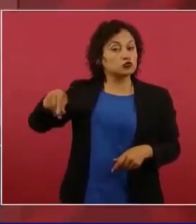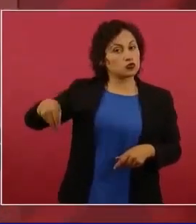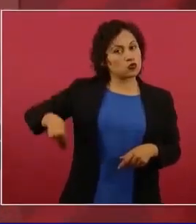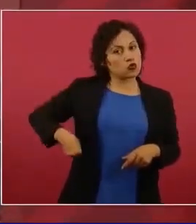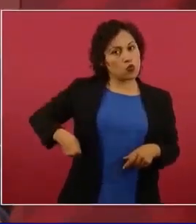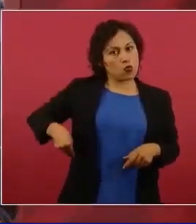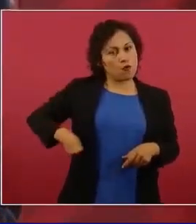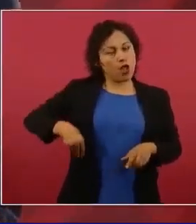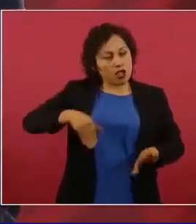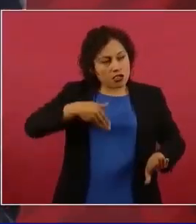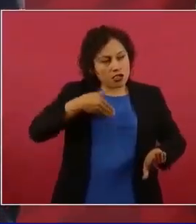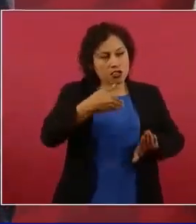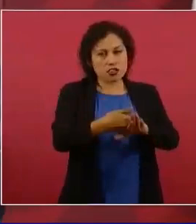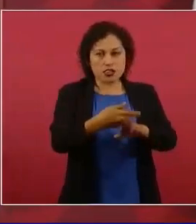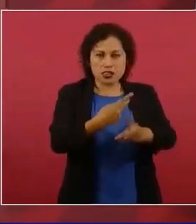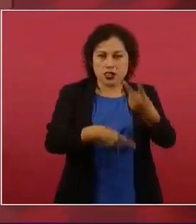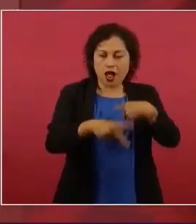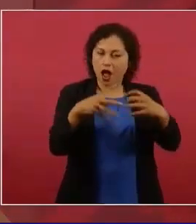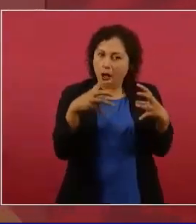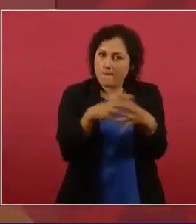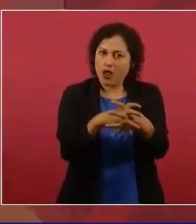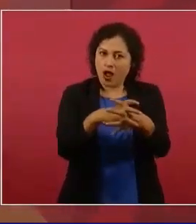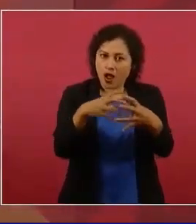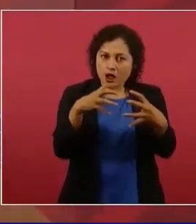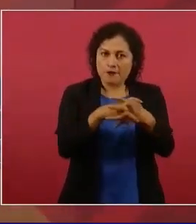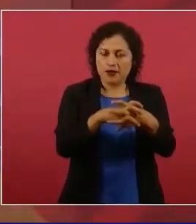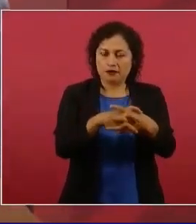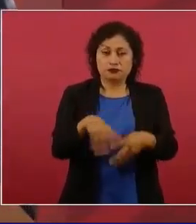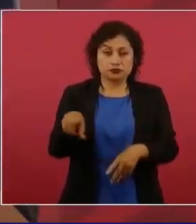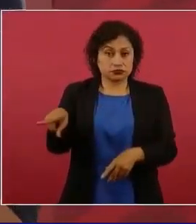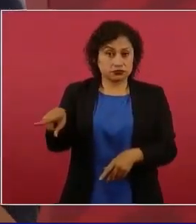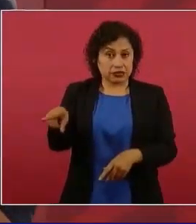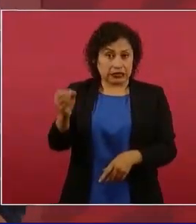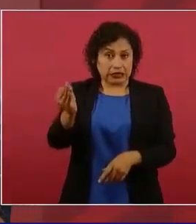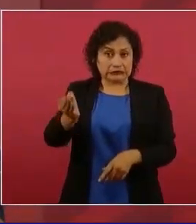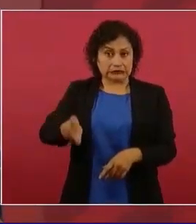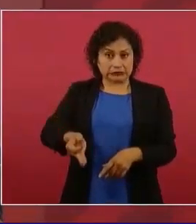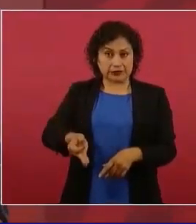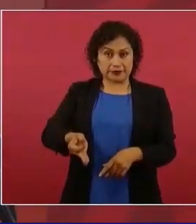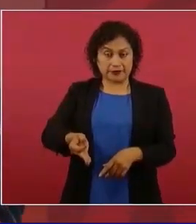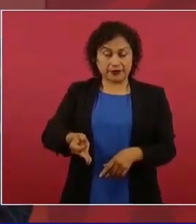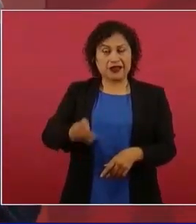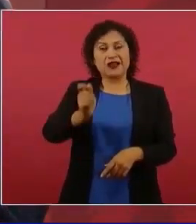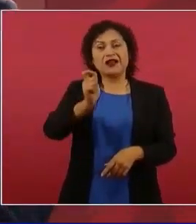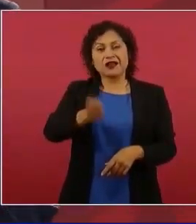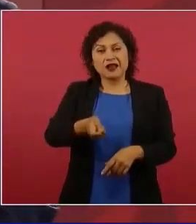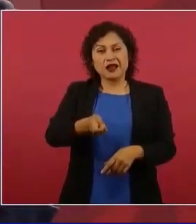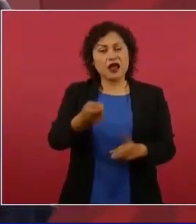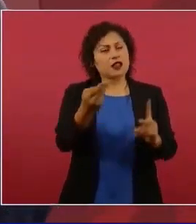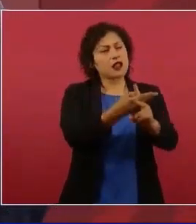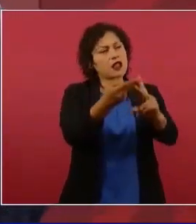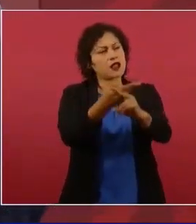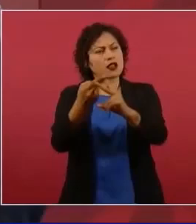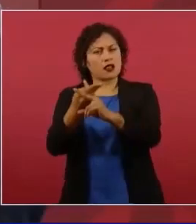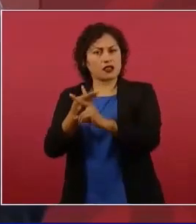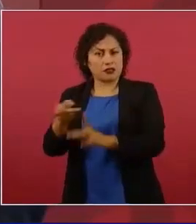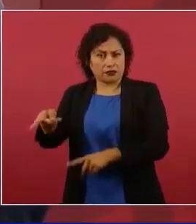autorizado que se llevaran a cabo masacres,